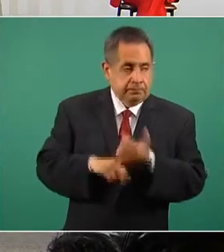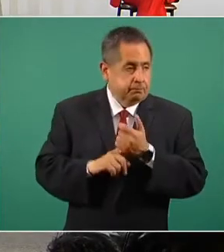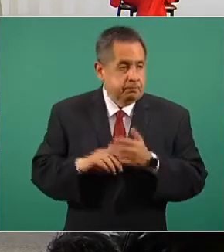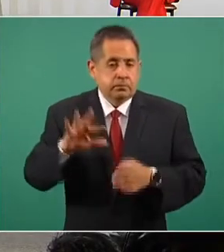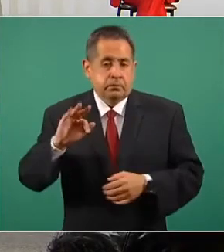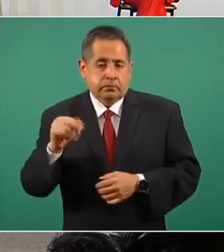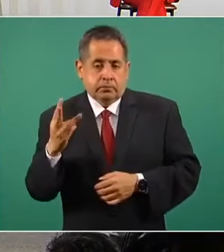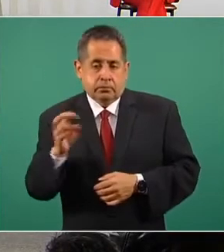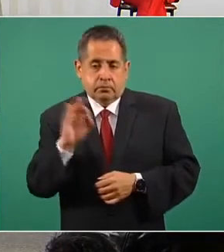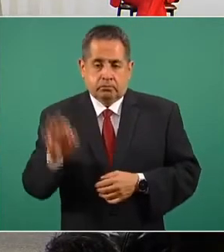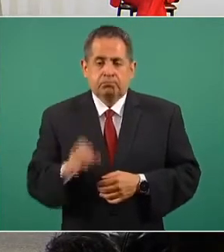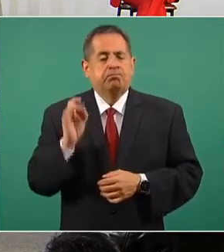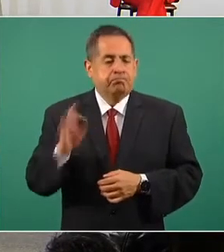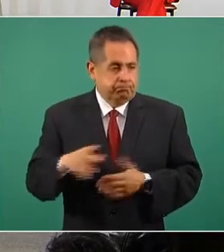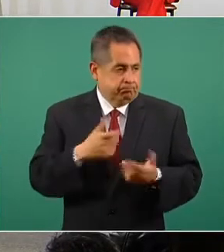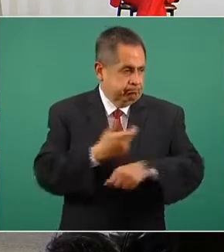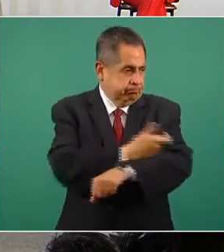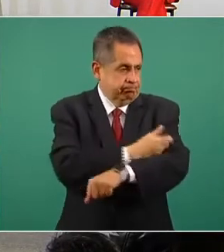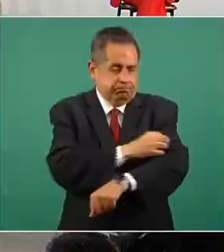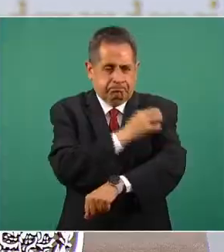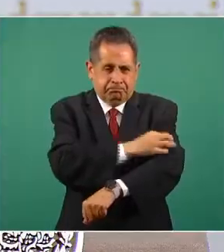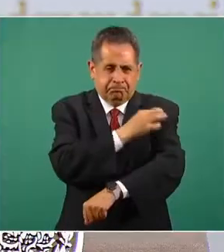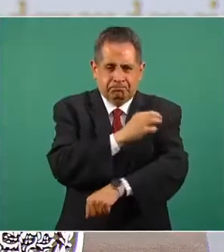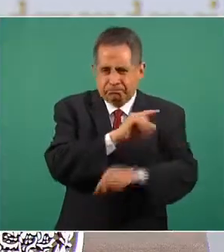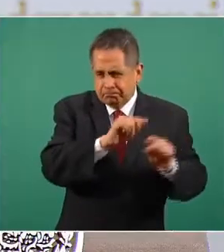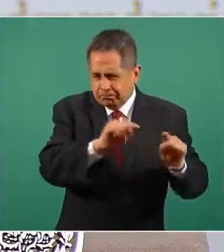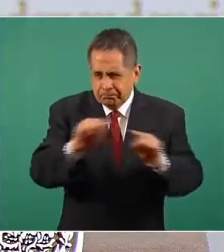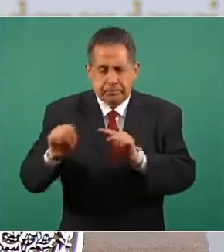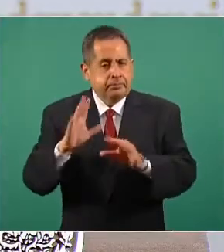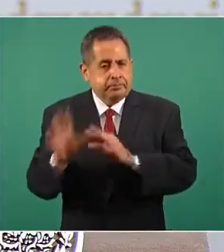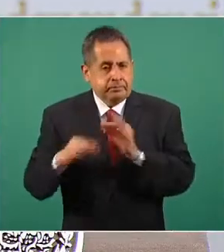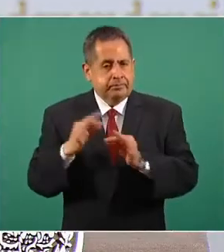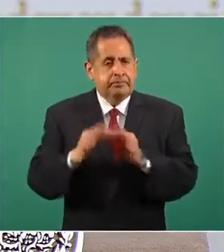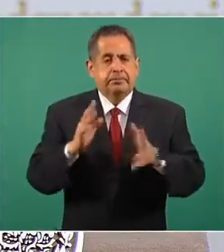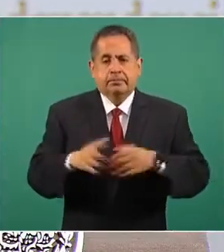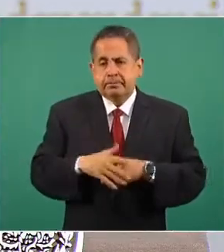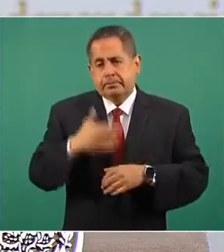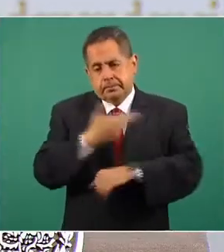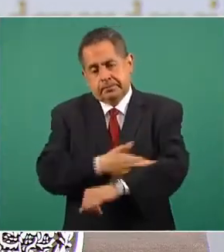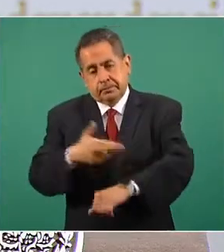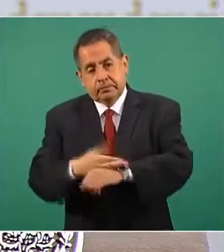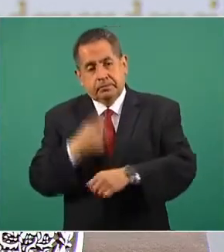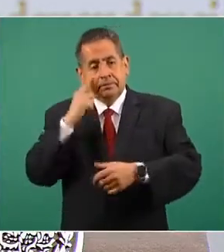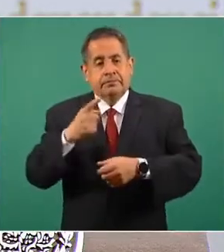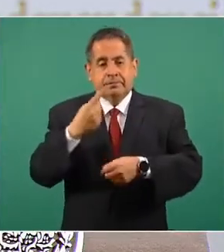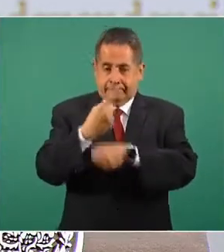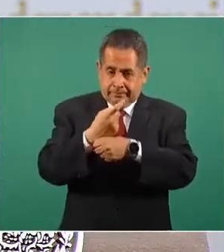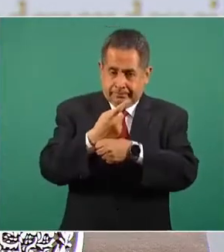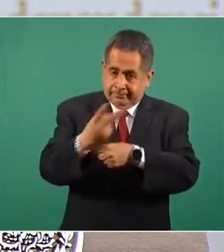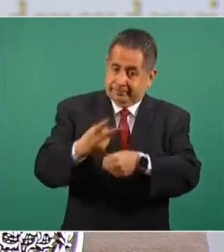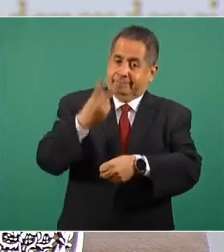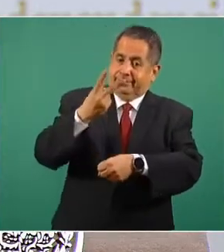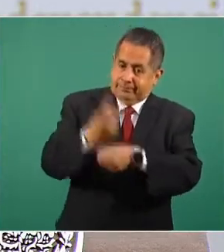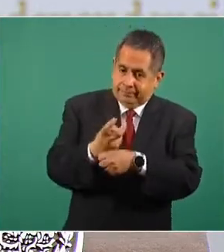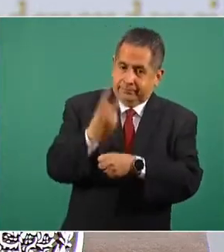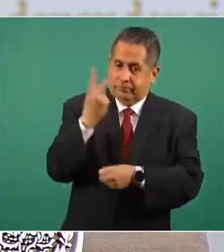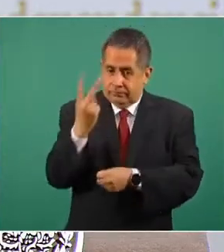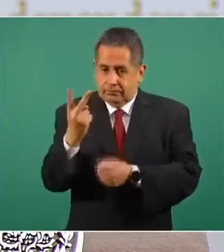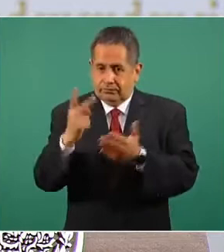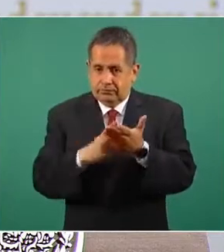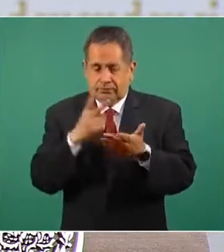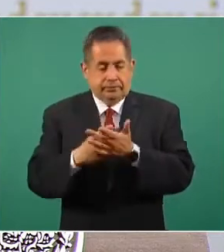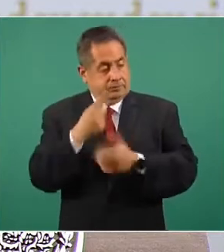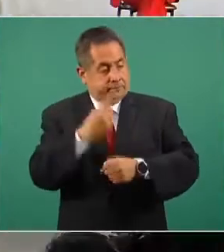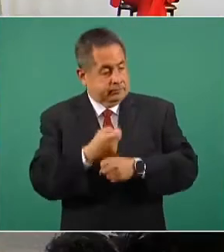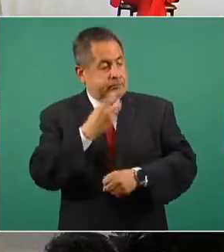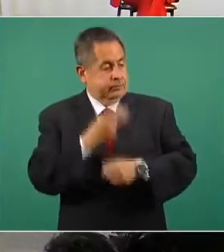han sido aplicadas y se están también utilizando para estas segundas dosis, para completar esquemas,